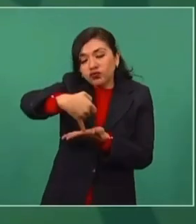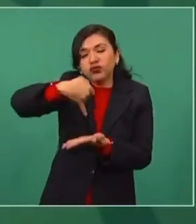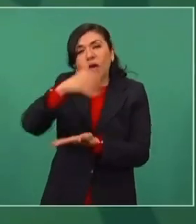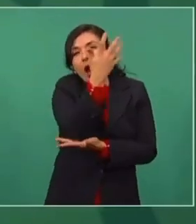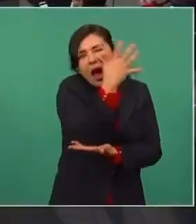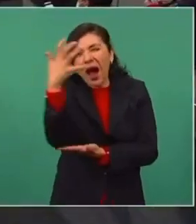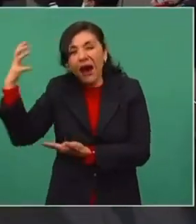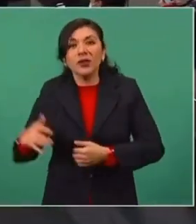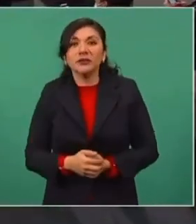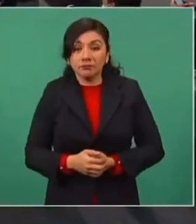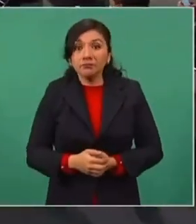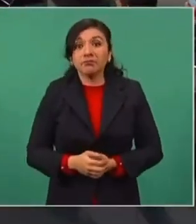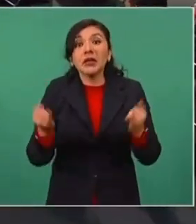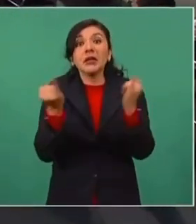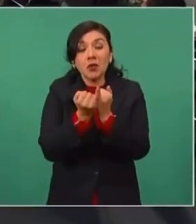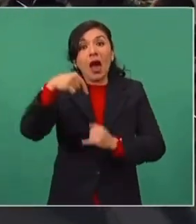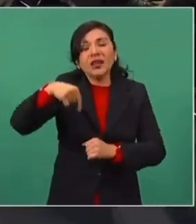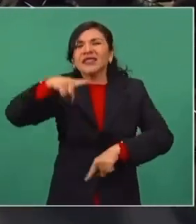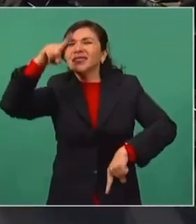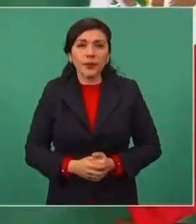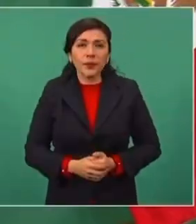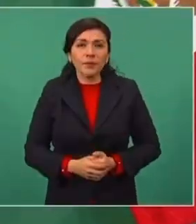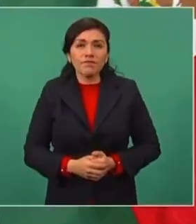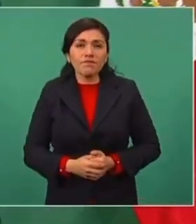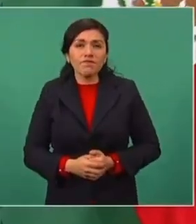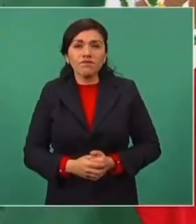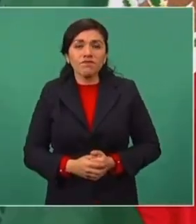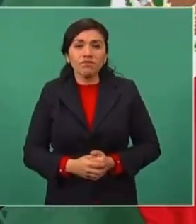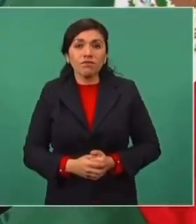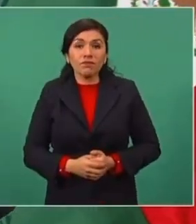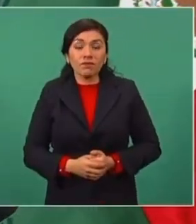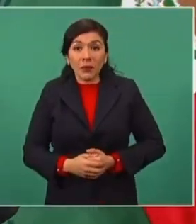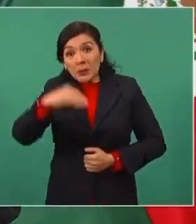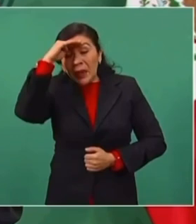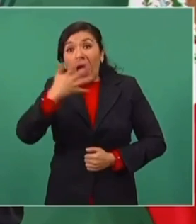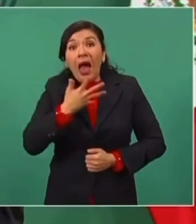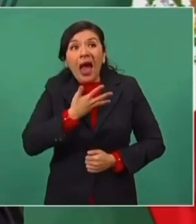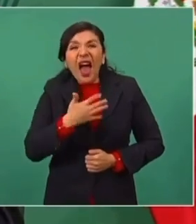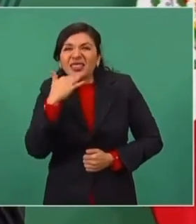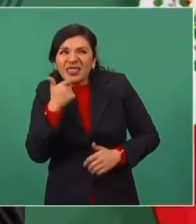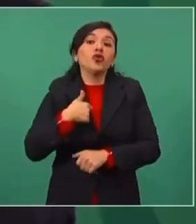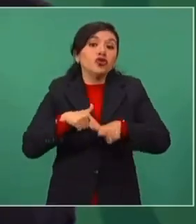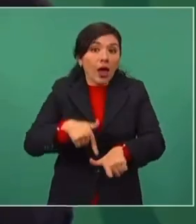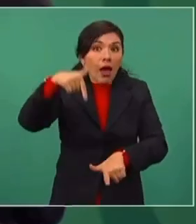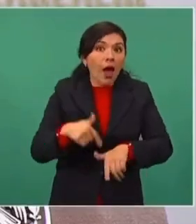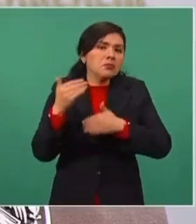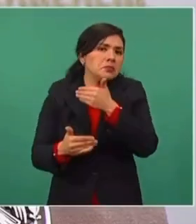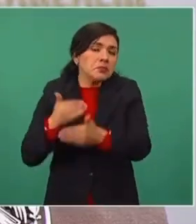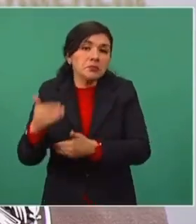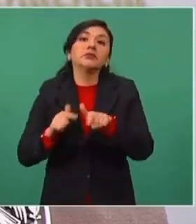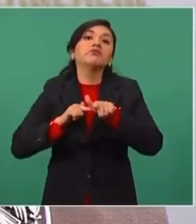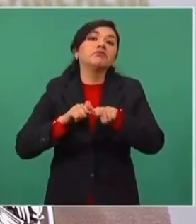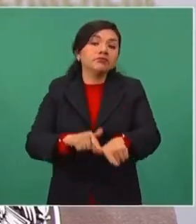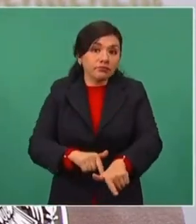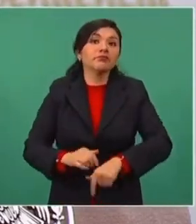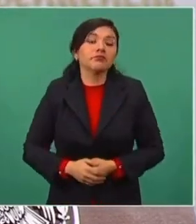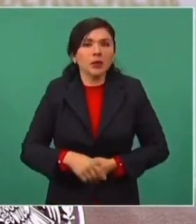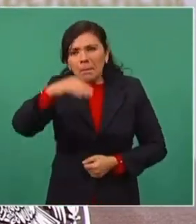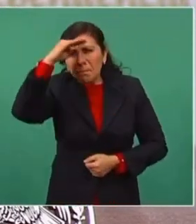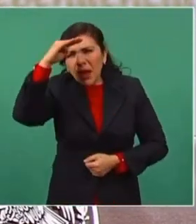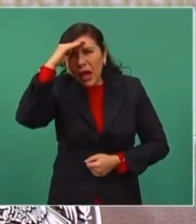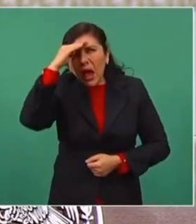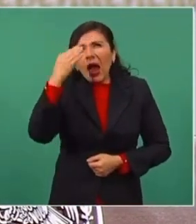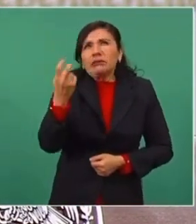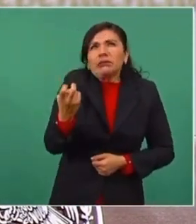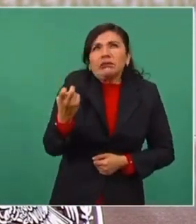más importante del mundo, combatiendo la tala. No hay corrupción, no hay impunidad. Porque no es un asunto